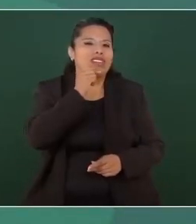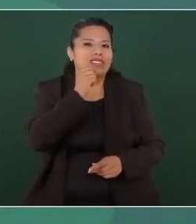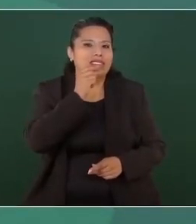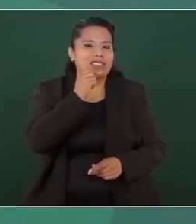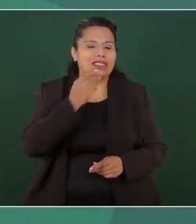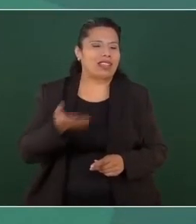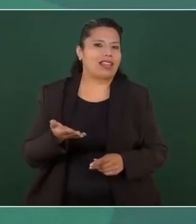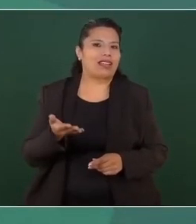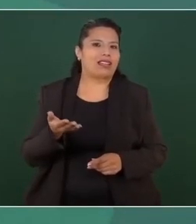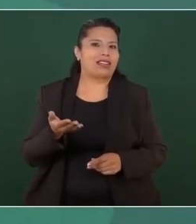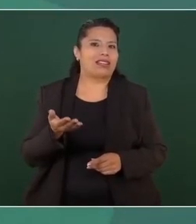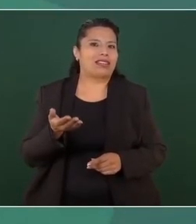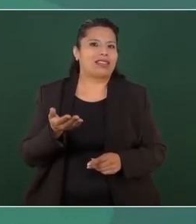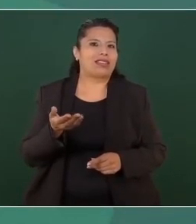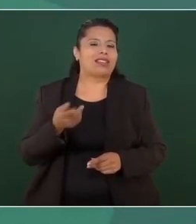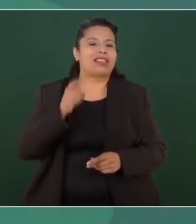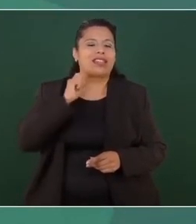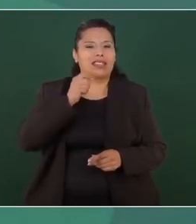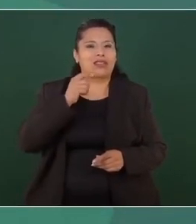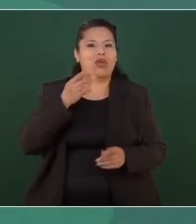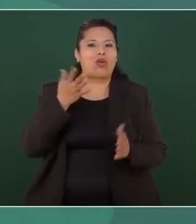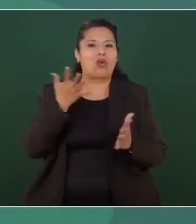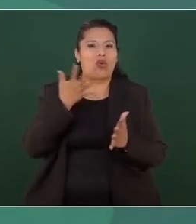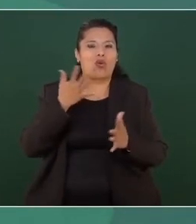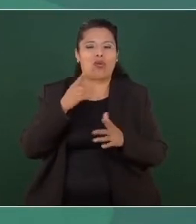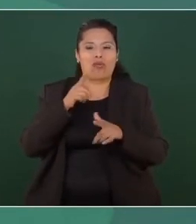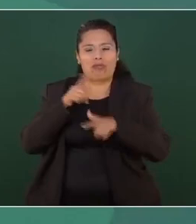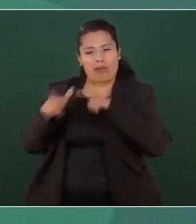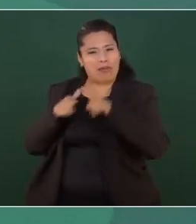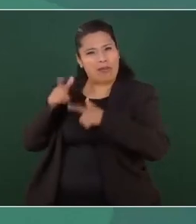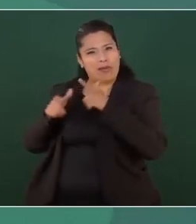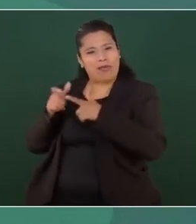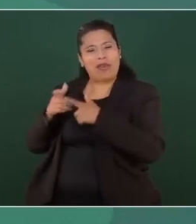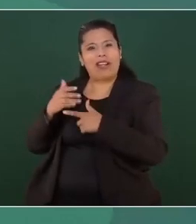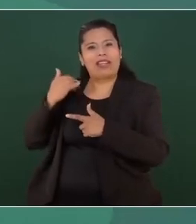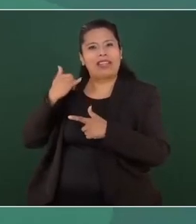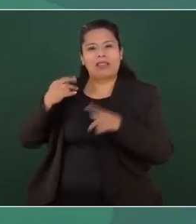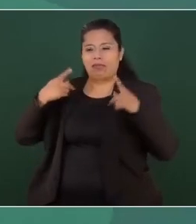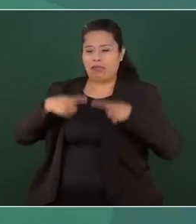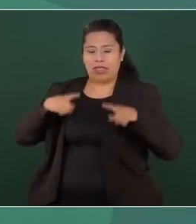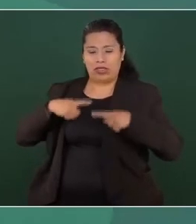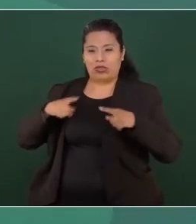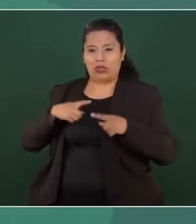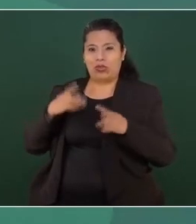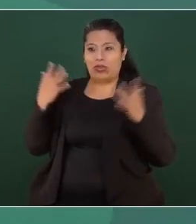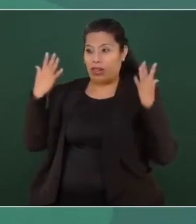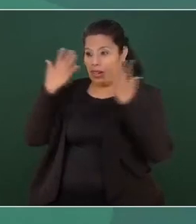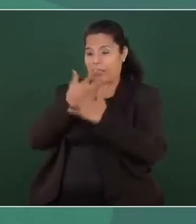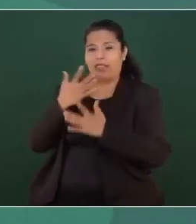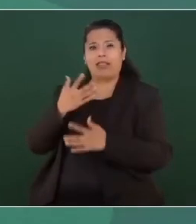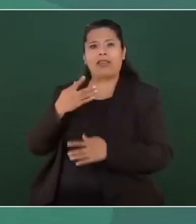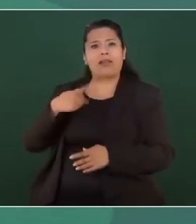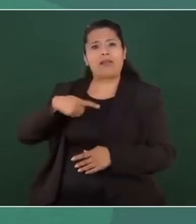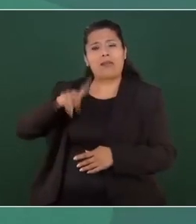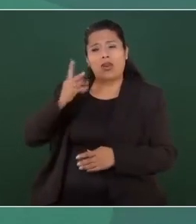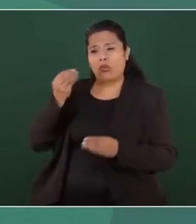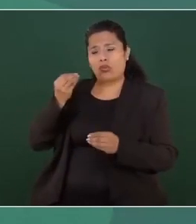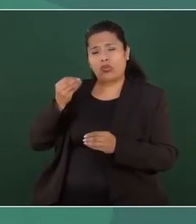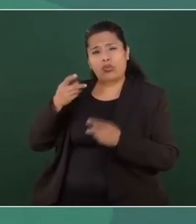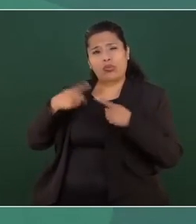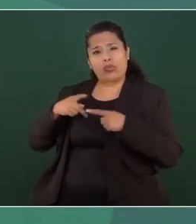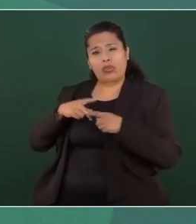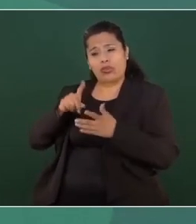las Fuerzas Armadas y los civiles, eran más los muertos